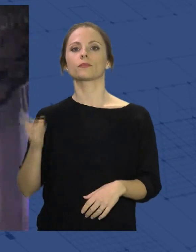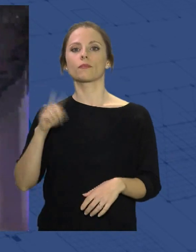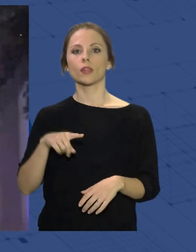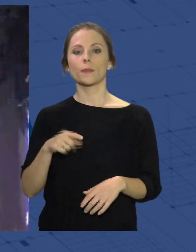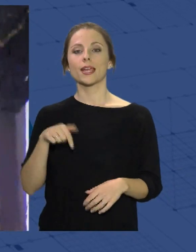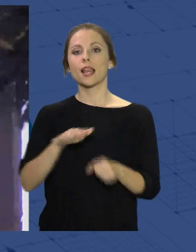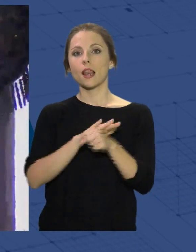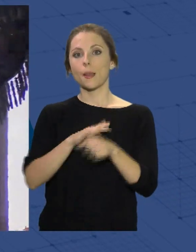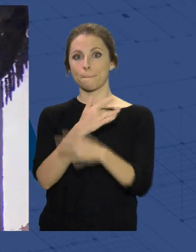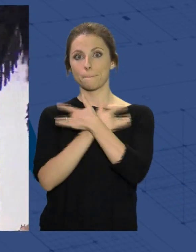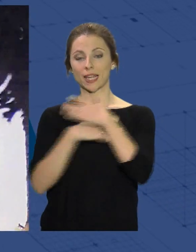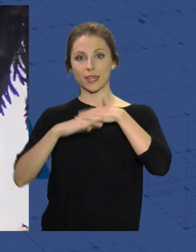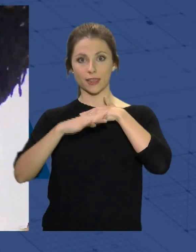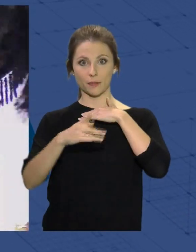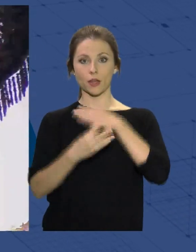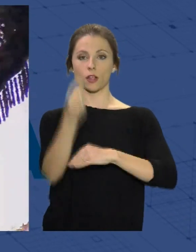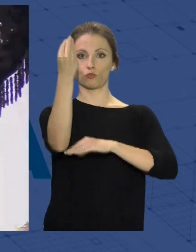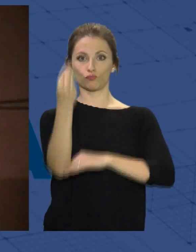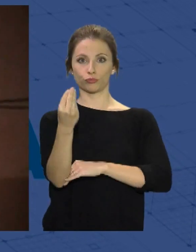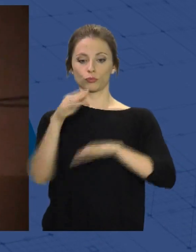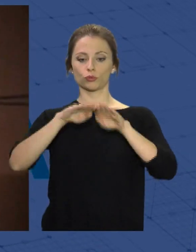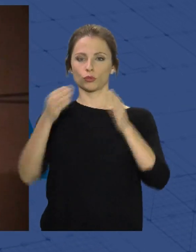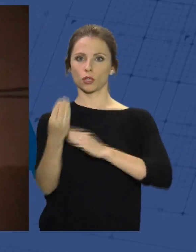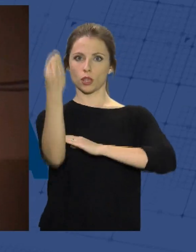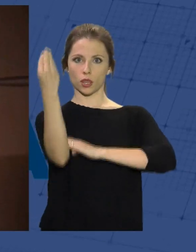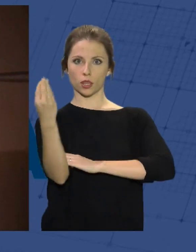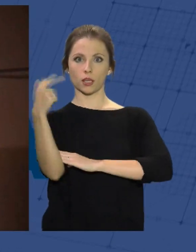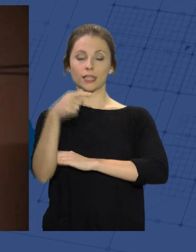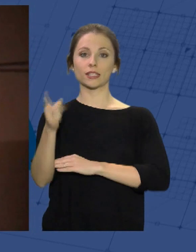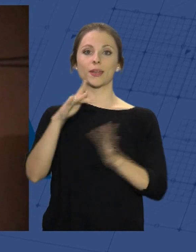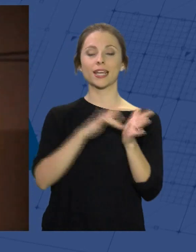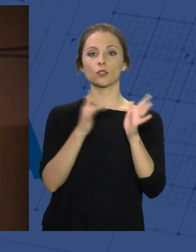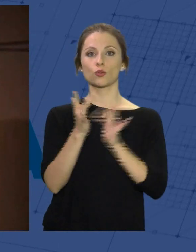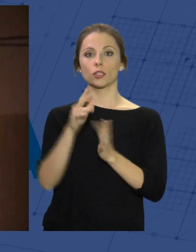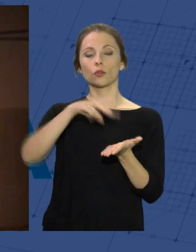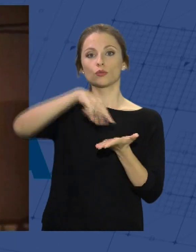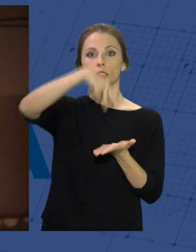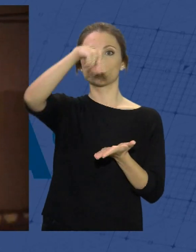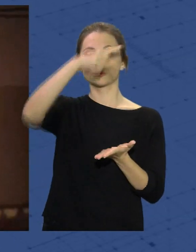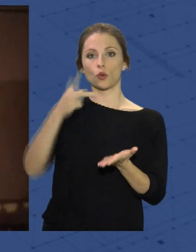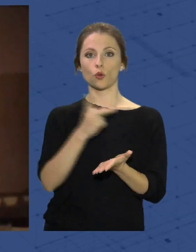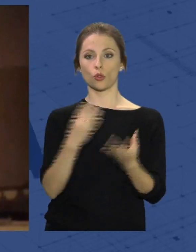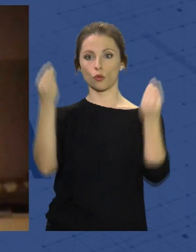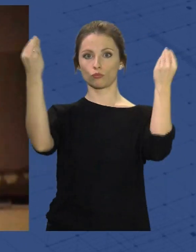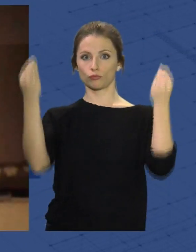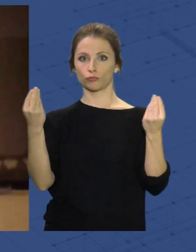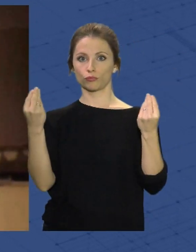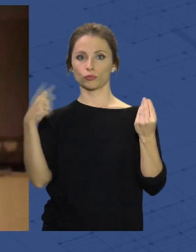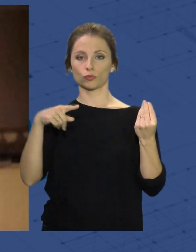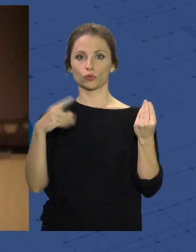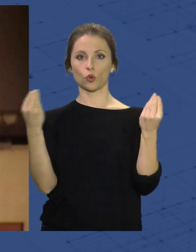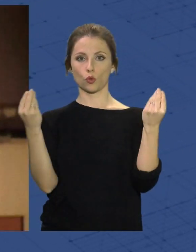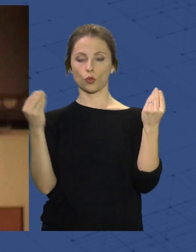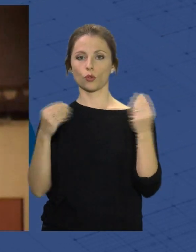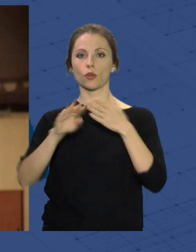ciudad, la Virgen del Mar, ha presidido un altar en su santuario, mientras que Jesucristo Resucitado, titular de la agrupación de hermandades, también ha presidido un altar